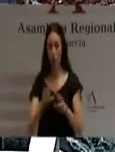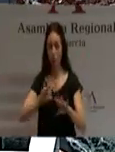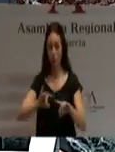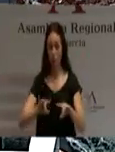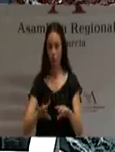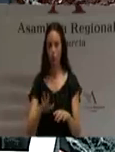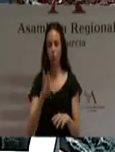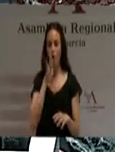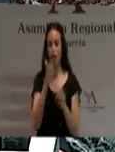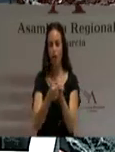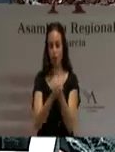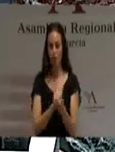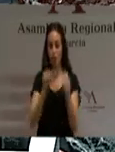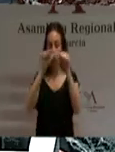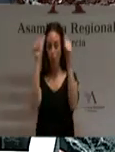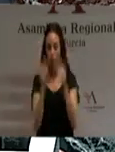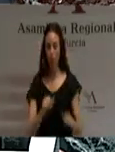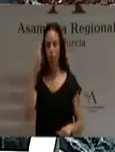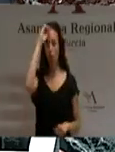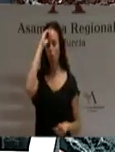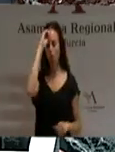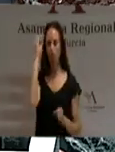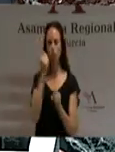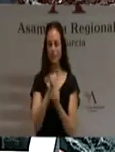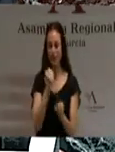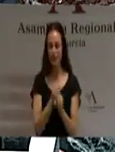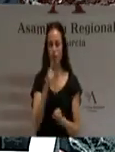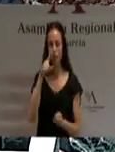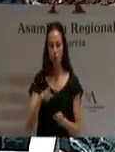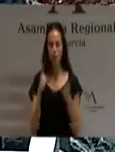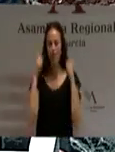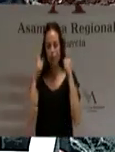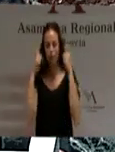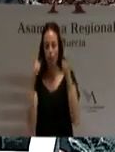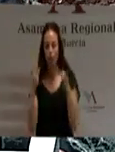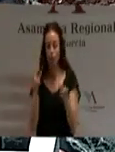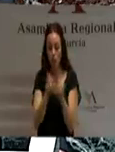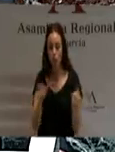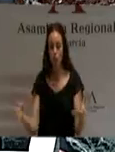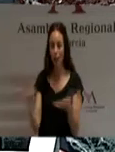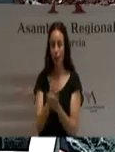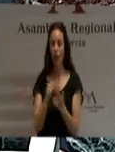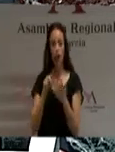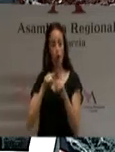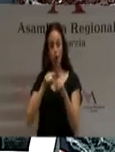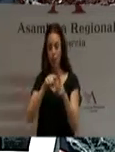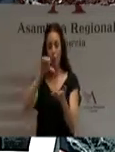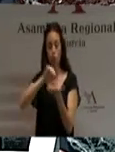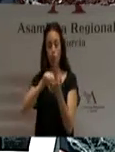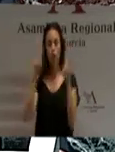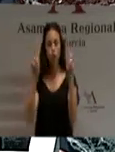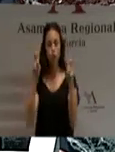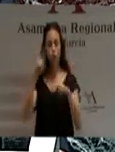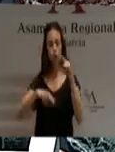modelo de unión, de trabajo y de implicación de todos en la construcción de una ciudad nueva tras los